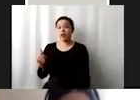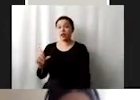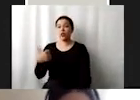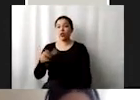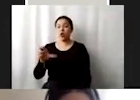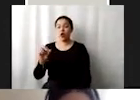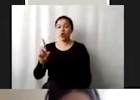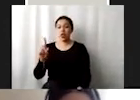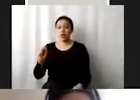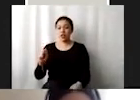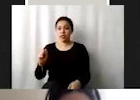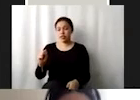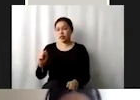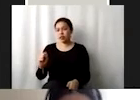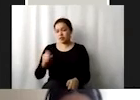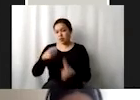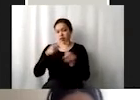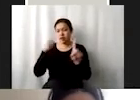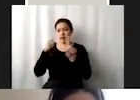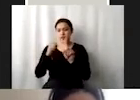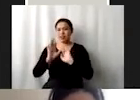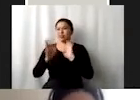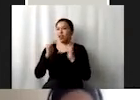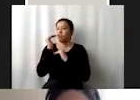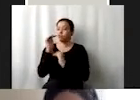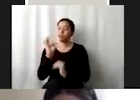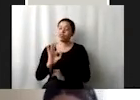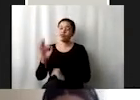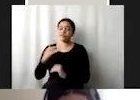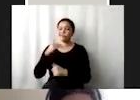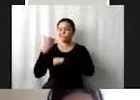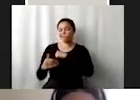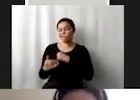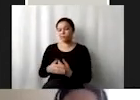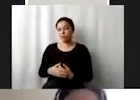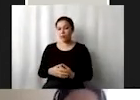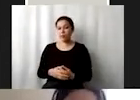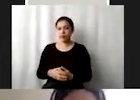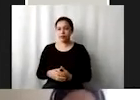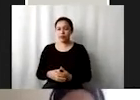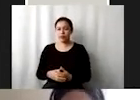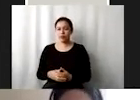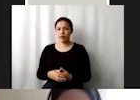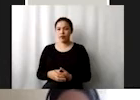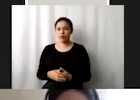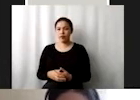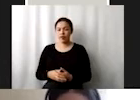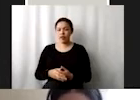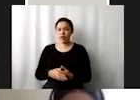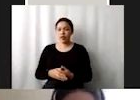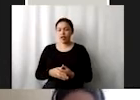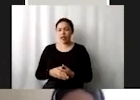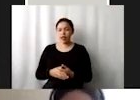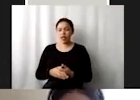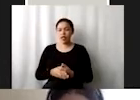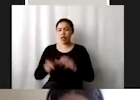tiene pues una meta vencida pero bueno es prácticamente el acceso universal